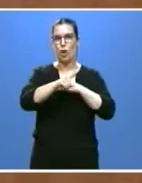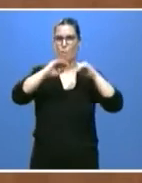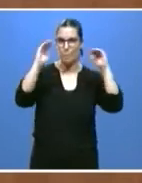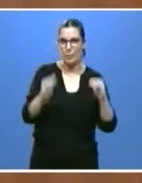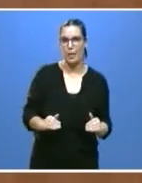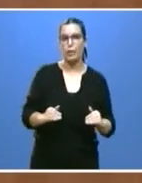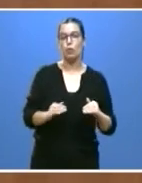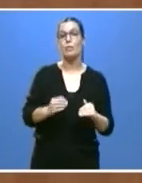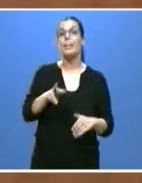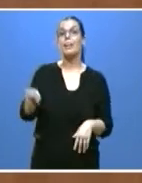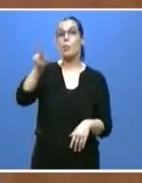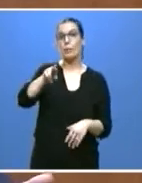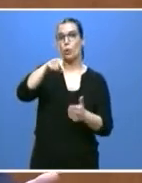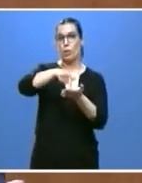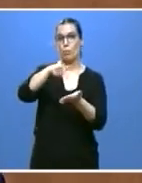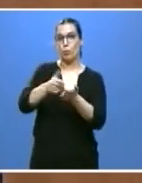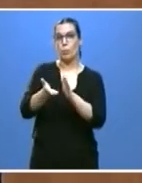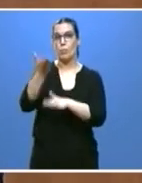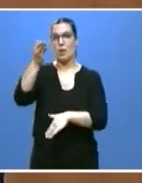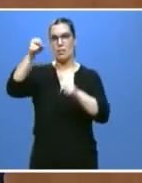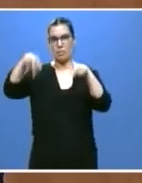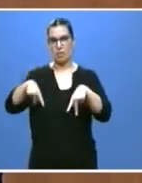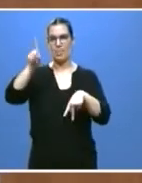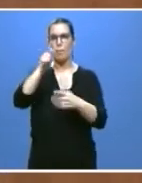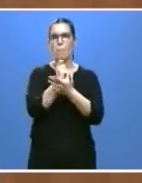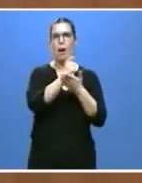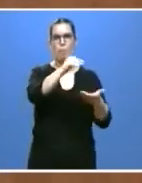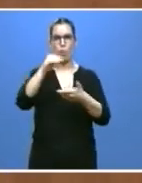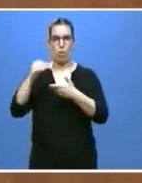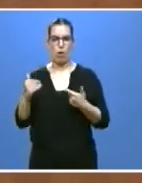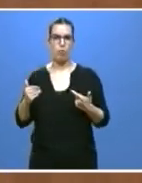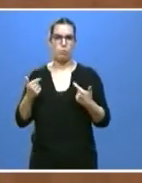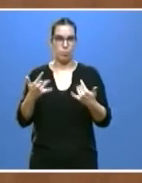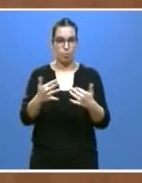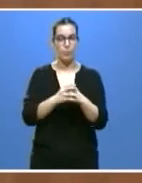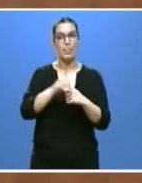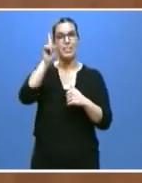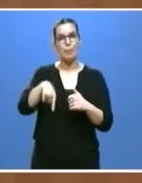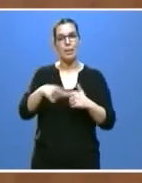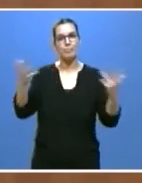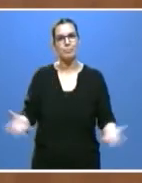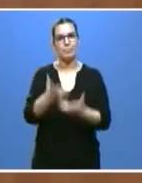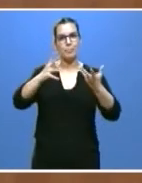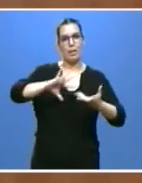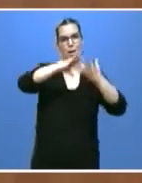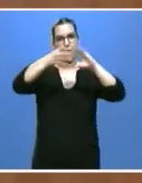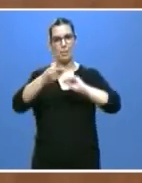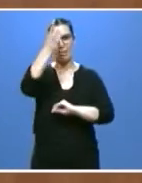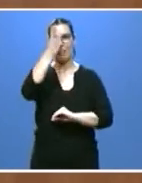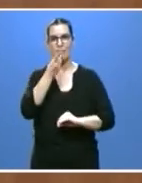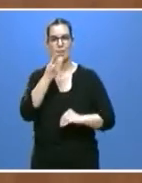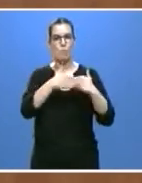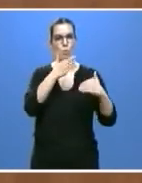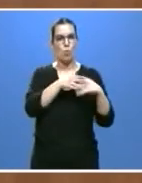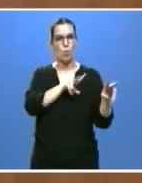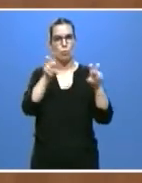sin subir los impuestos, apostando por la digitalización con ayudas e inversiones para la modernización, la innovación,